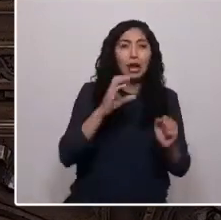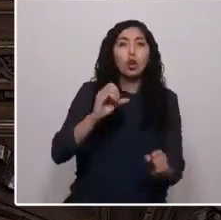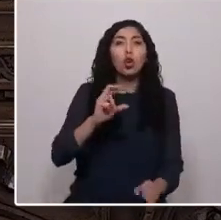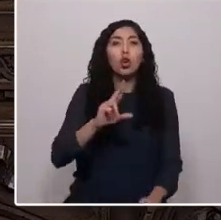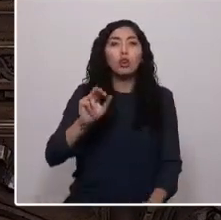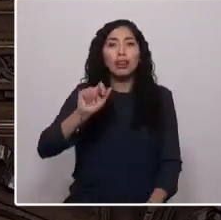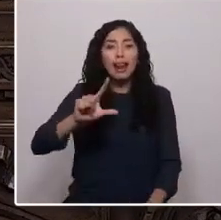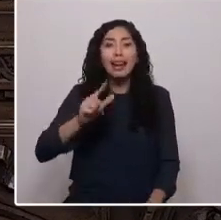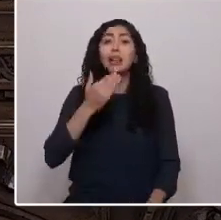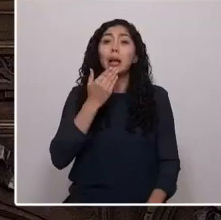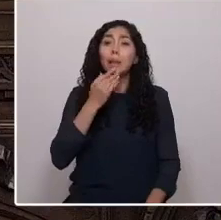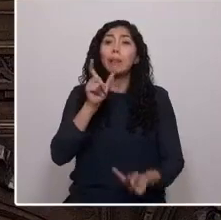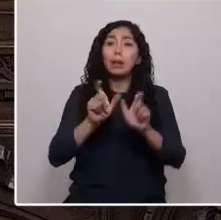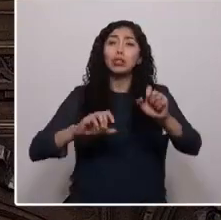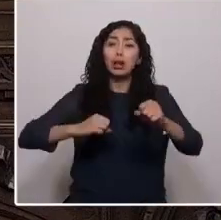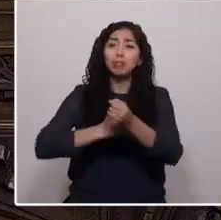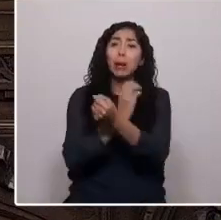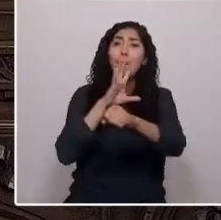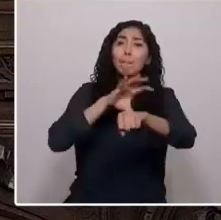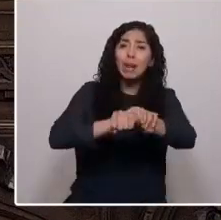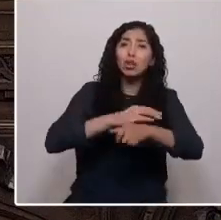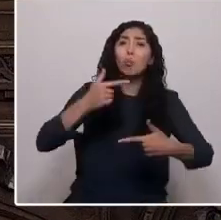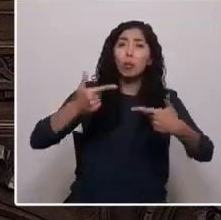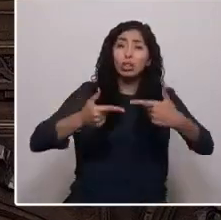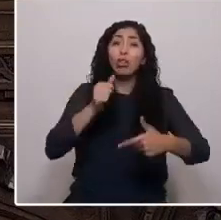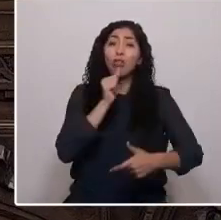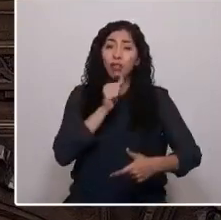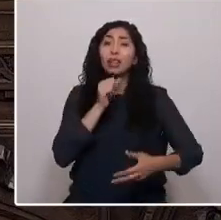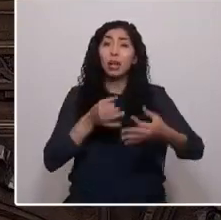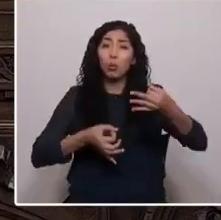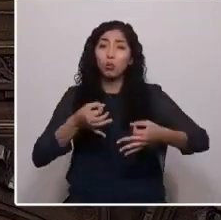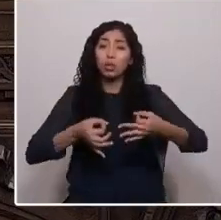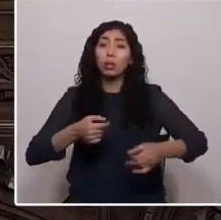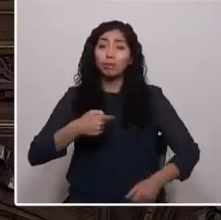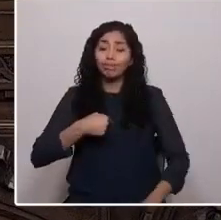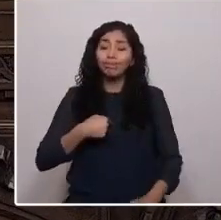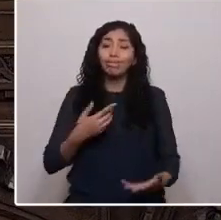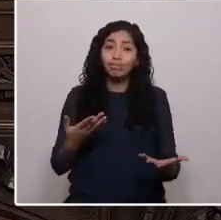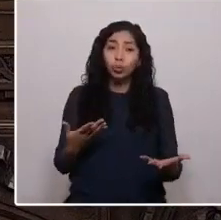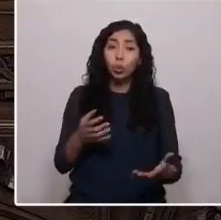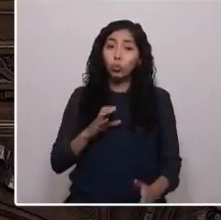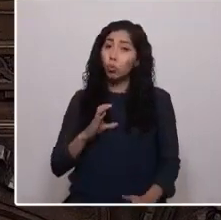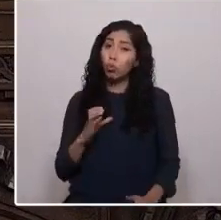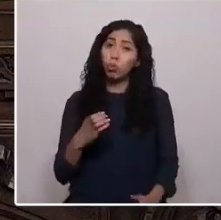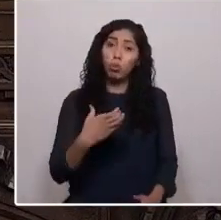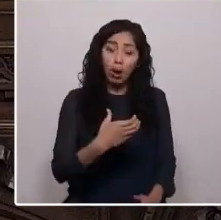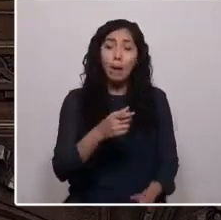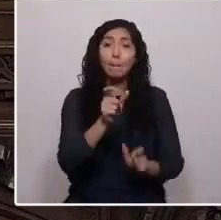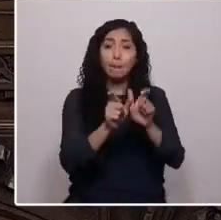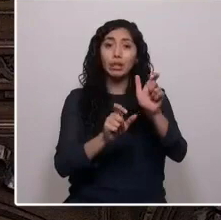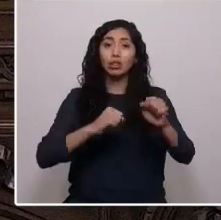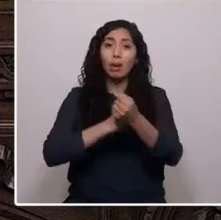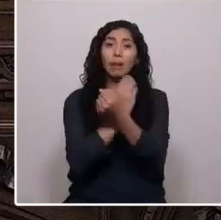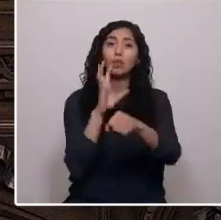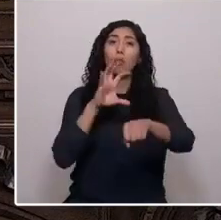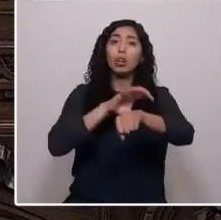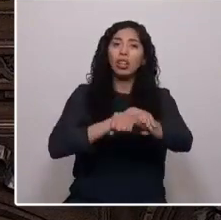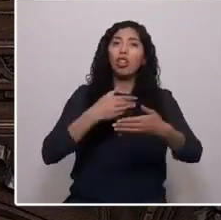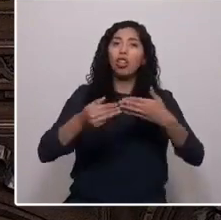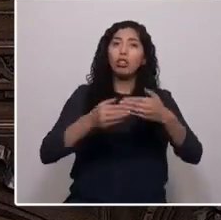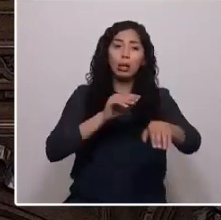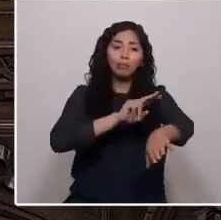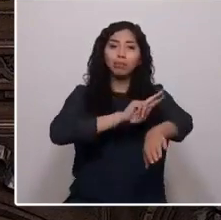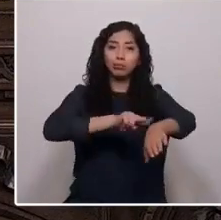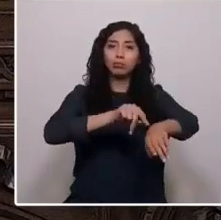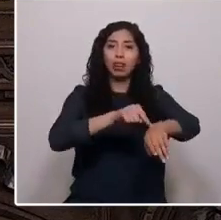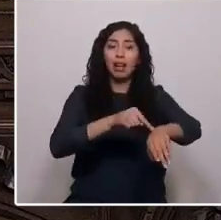revuelta que aún no han tenido justicia, solidarizo con mis hermanos presos políticos en el Gualmapu y con todas las familias que son